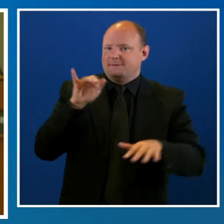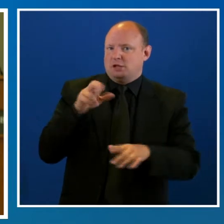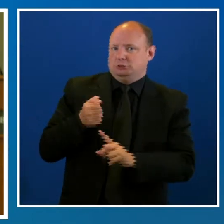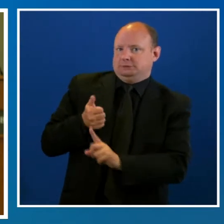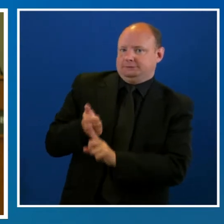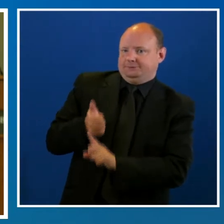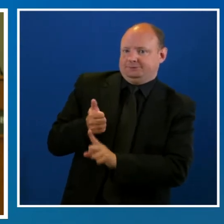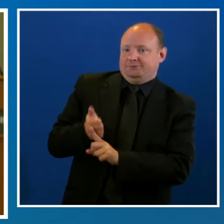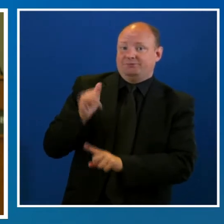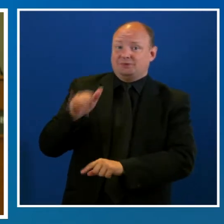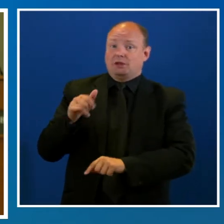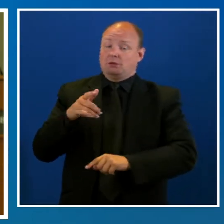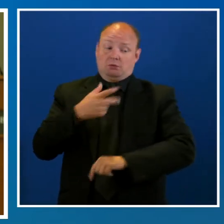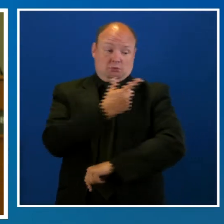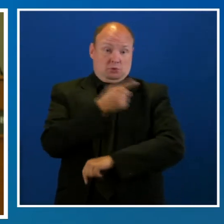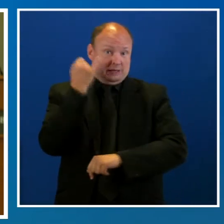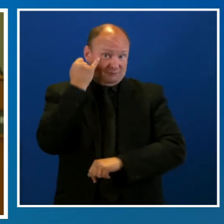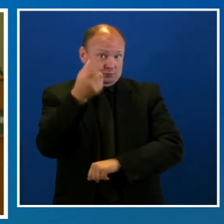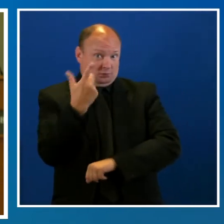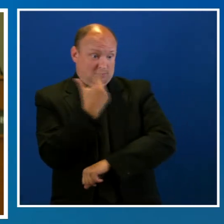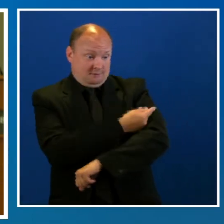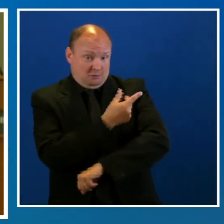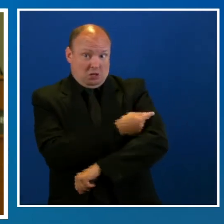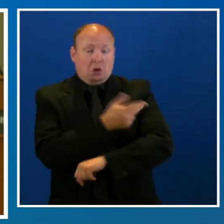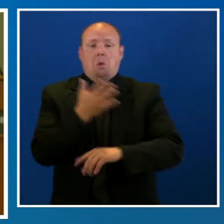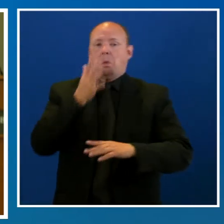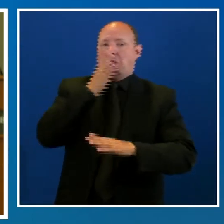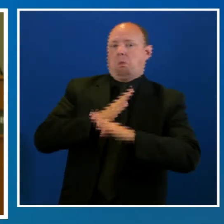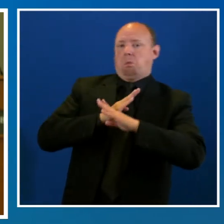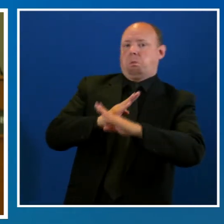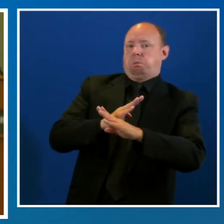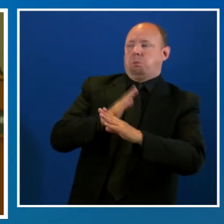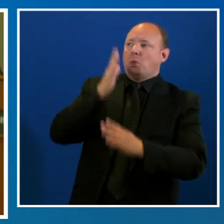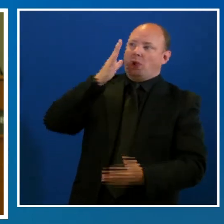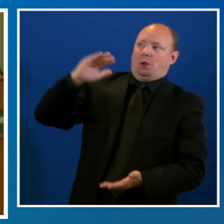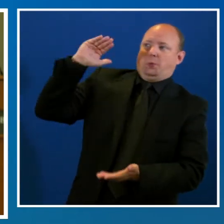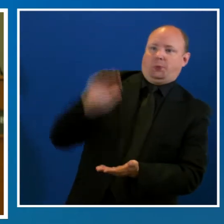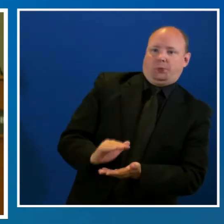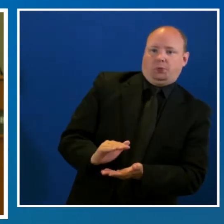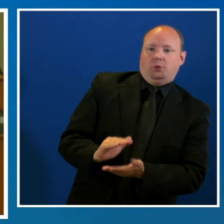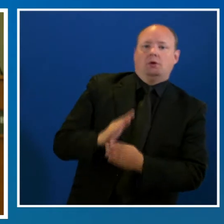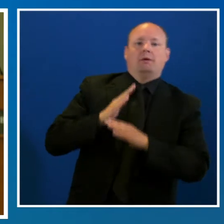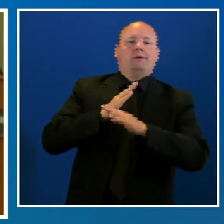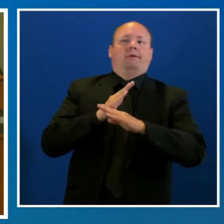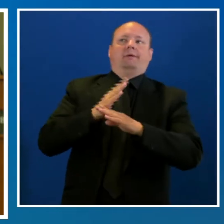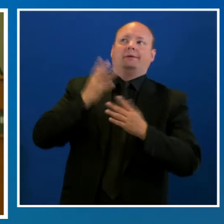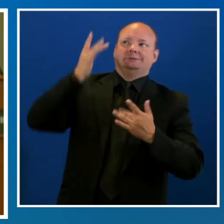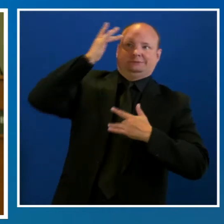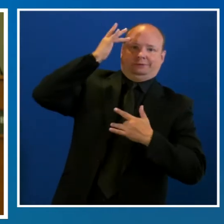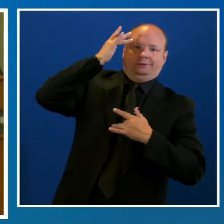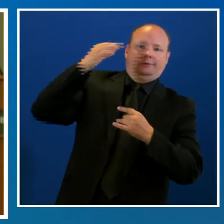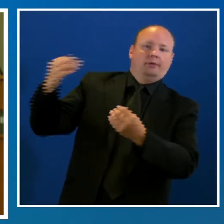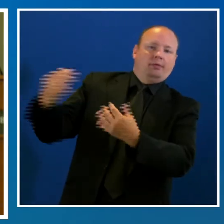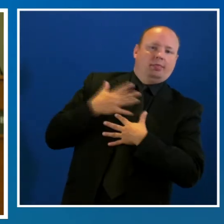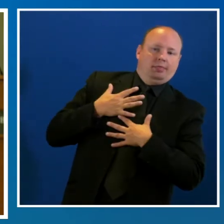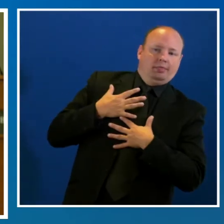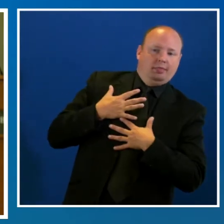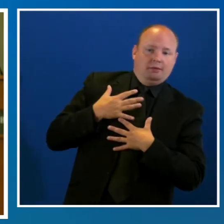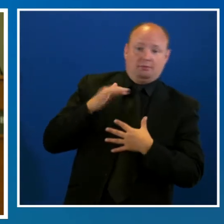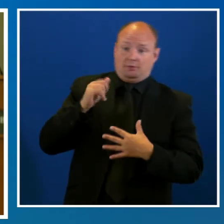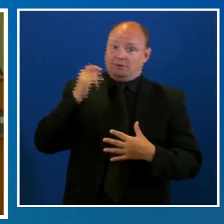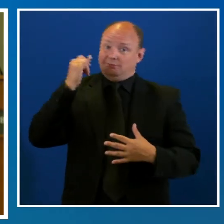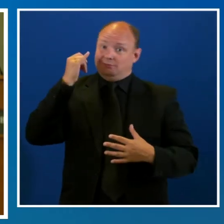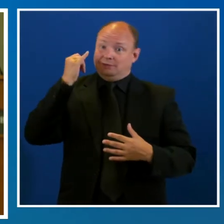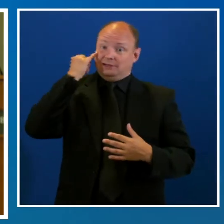de la infección. Si no está vacunado, continúe usando